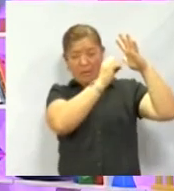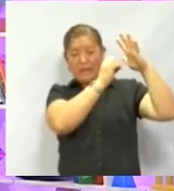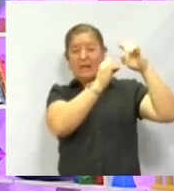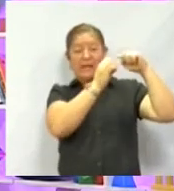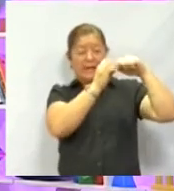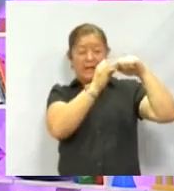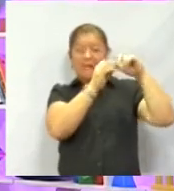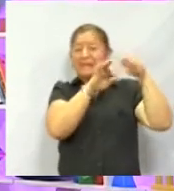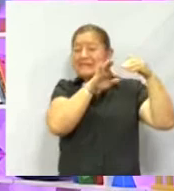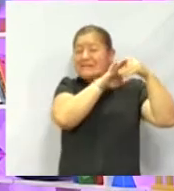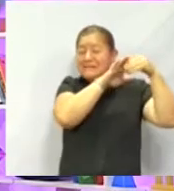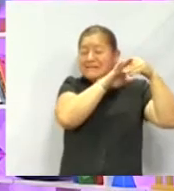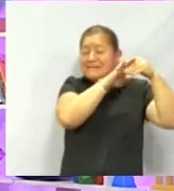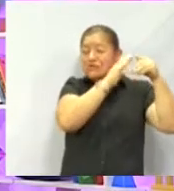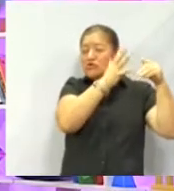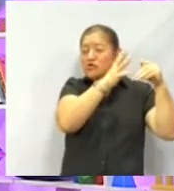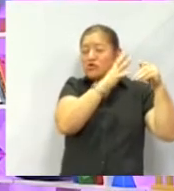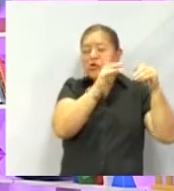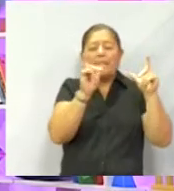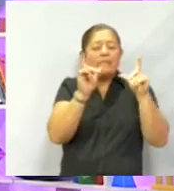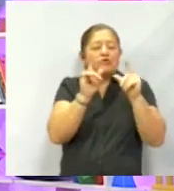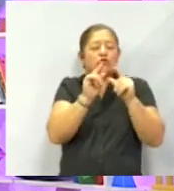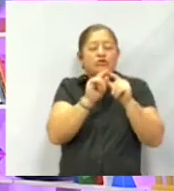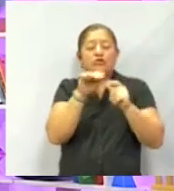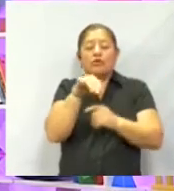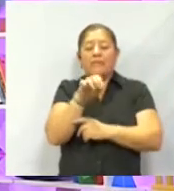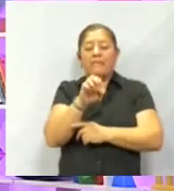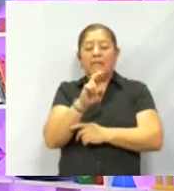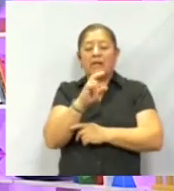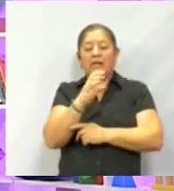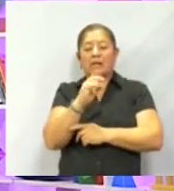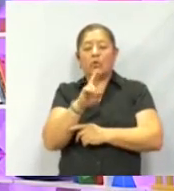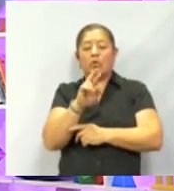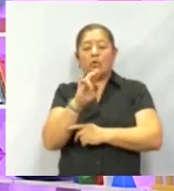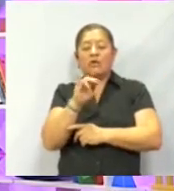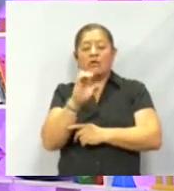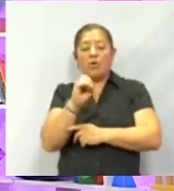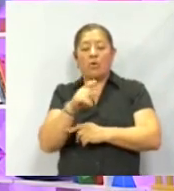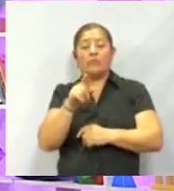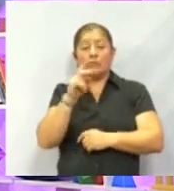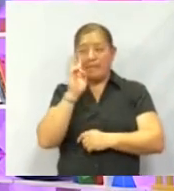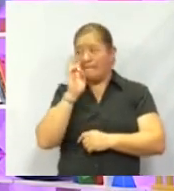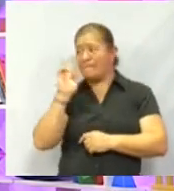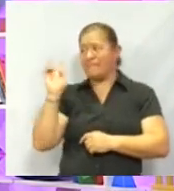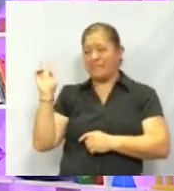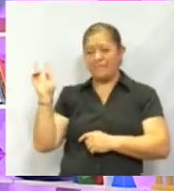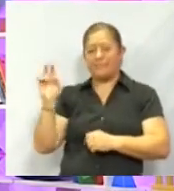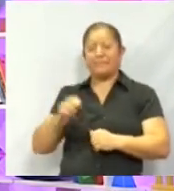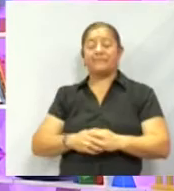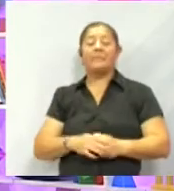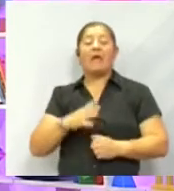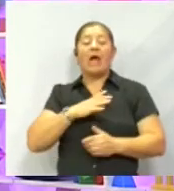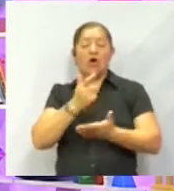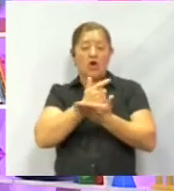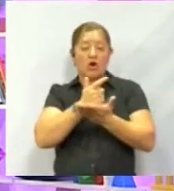sol y el más pequeño de todo el sistema solar. Te estoy hablando de Mercurio, como lo puedes ver en tu pantalla. Mercurio tiene un color